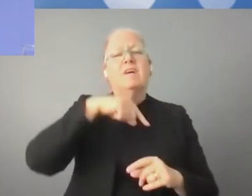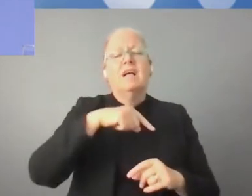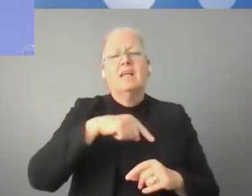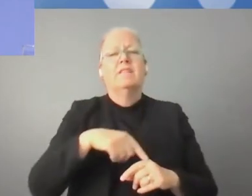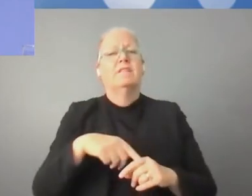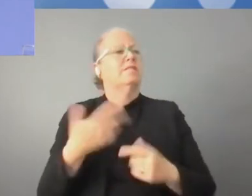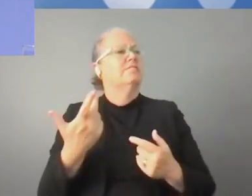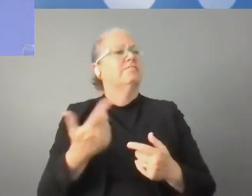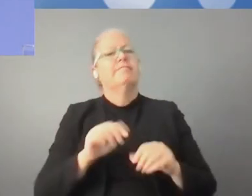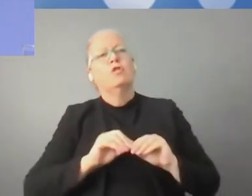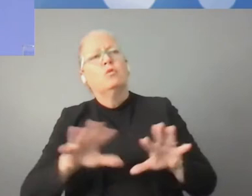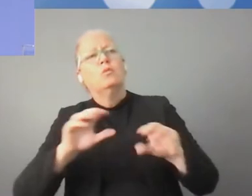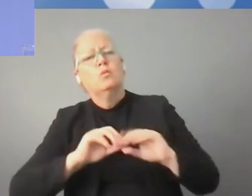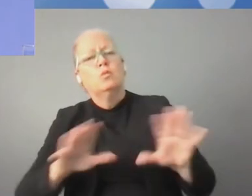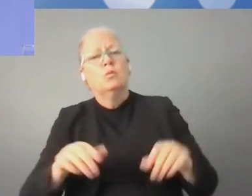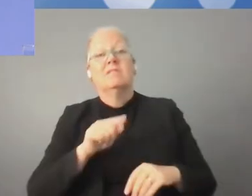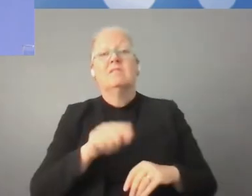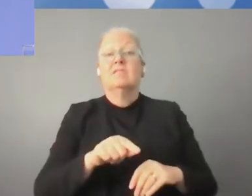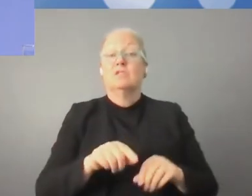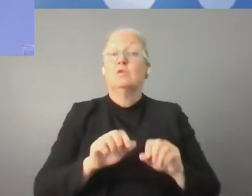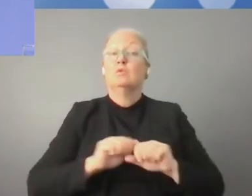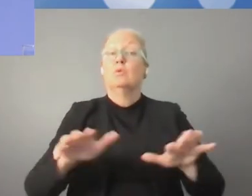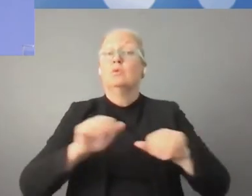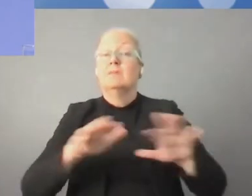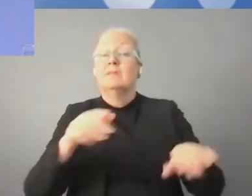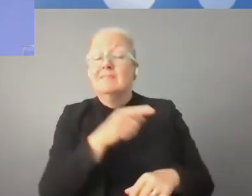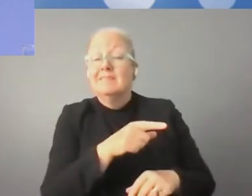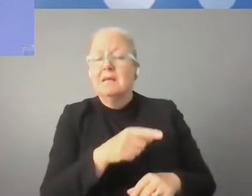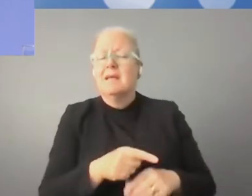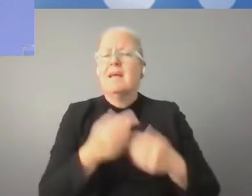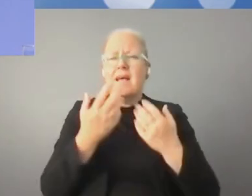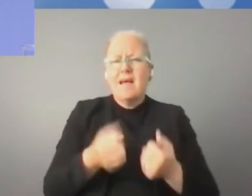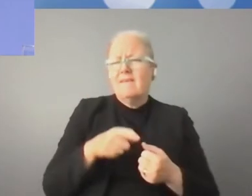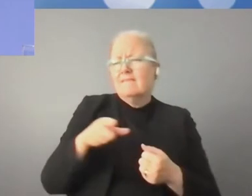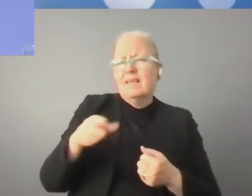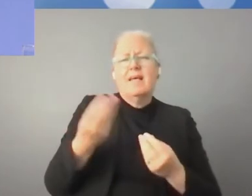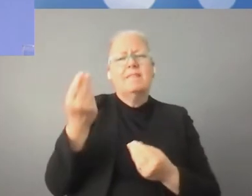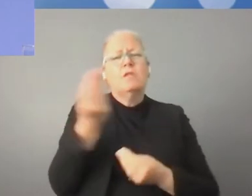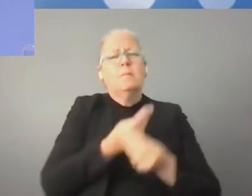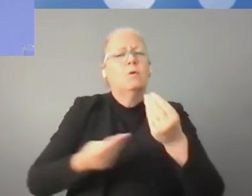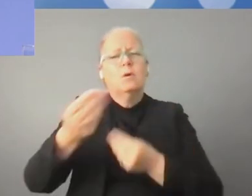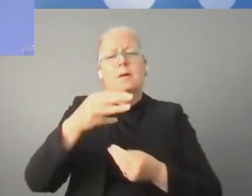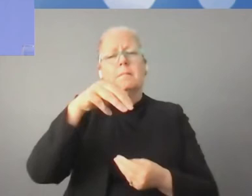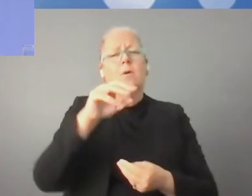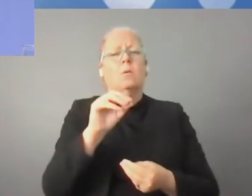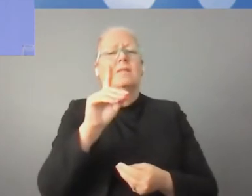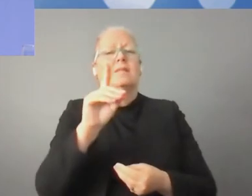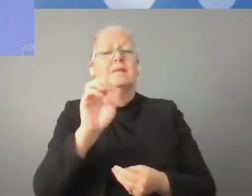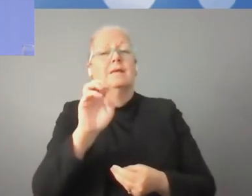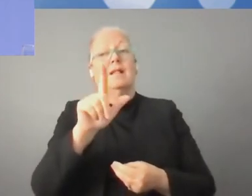empresas que tienen modelos de empresa que se basan en ganar dinero en base a la fake news.